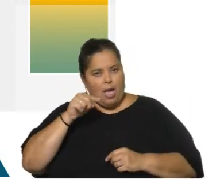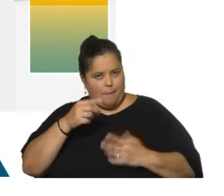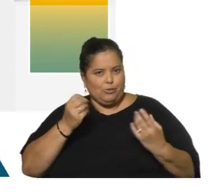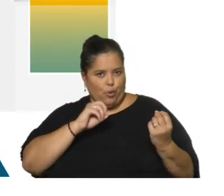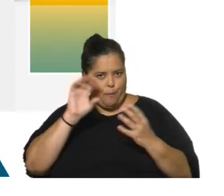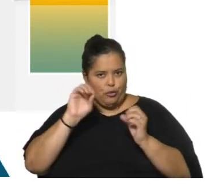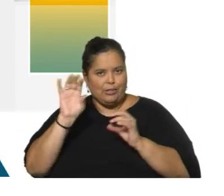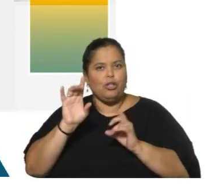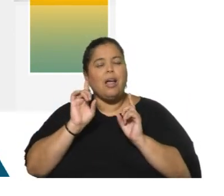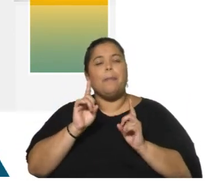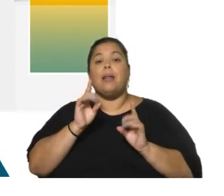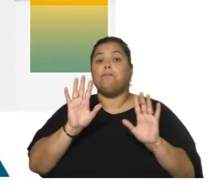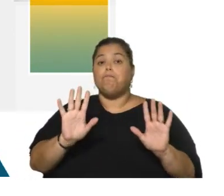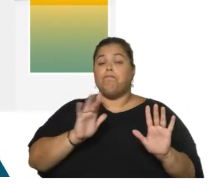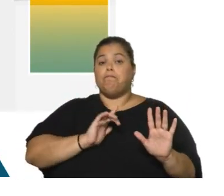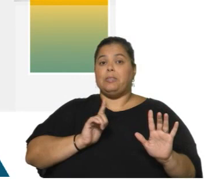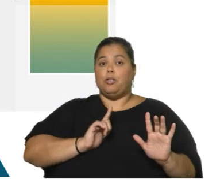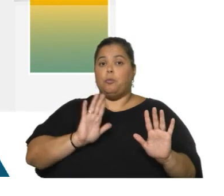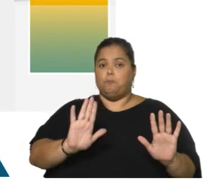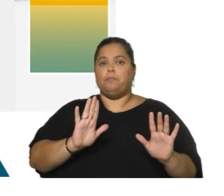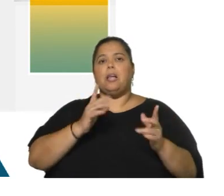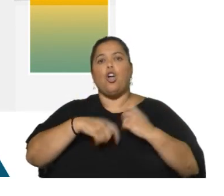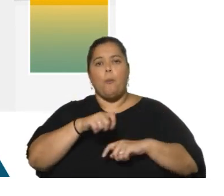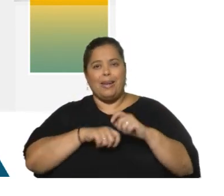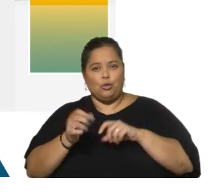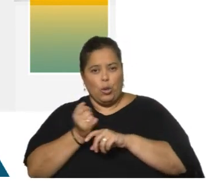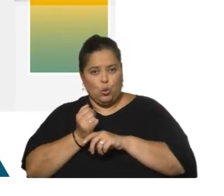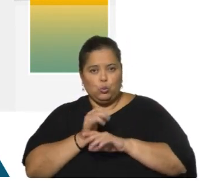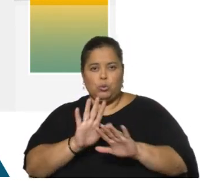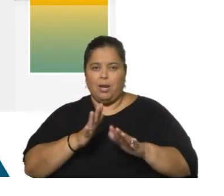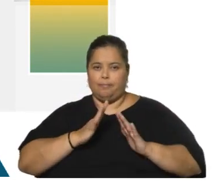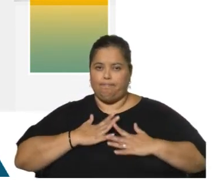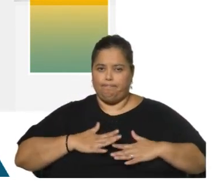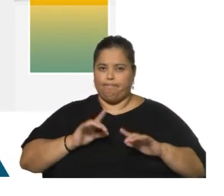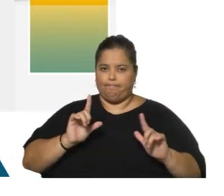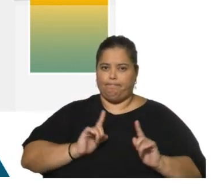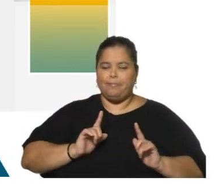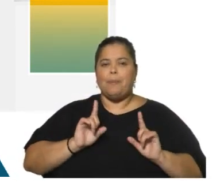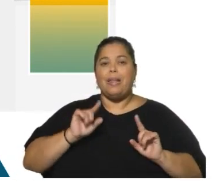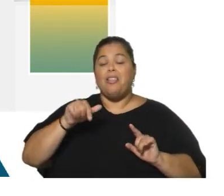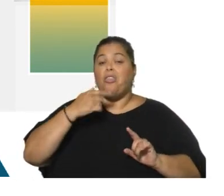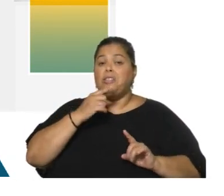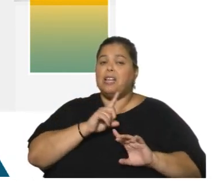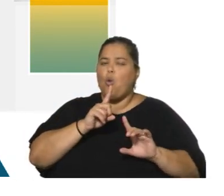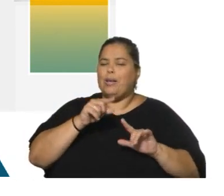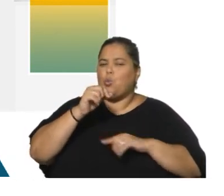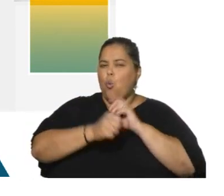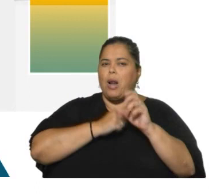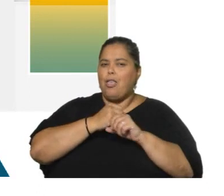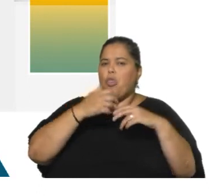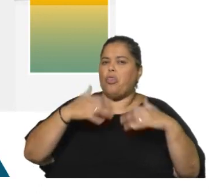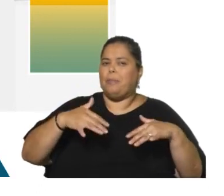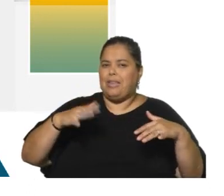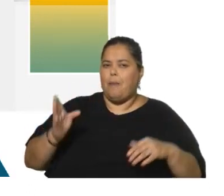cautela en el comercio y en la industria. La encuesta industrial, la última entrega de los industriales, refleja un año sin grandes novedades en producción, ni